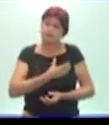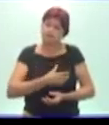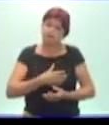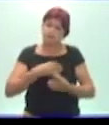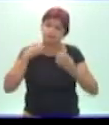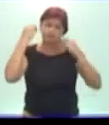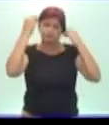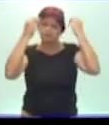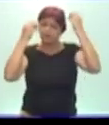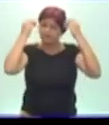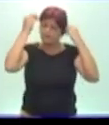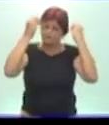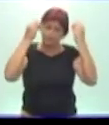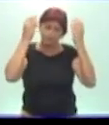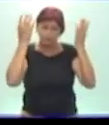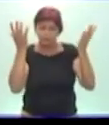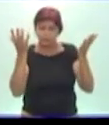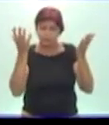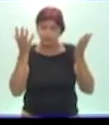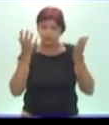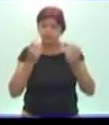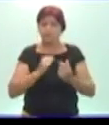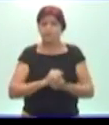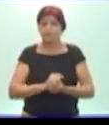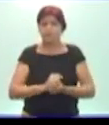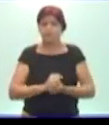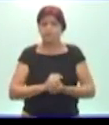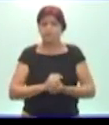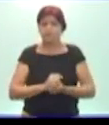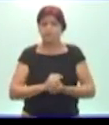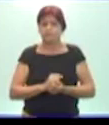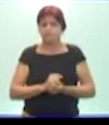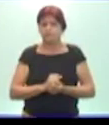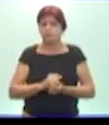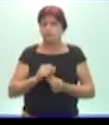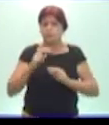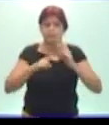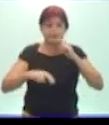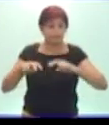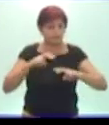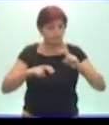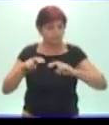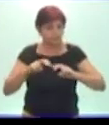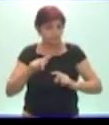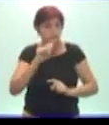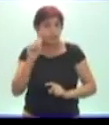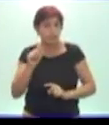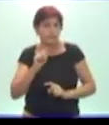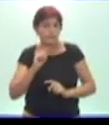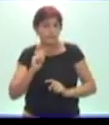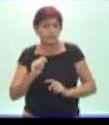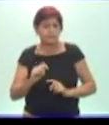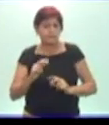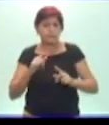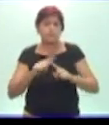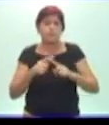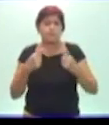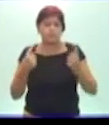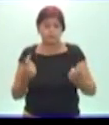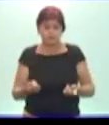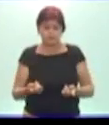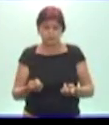han sentido atormentadas y un poco angustiadas. Cuando indagamos y le preguntamos por qué se han sentido así, muchas